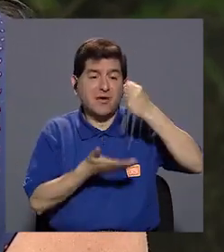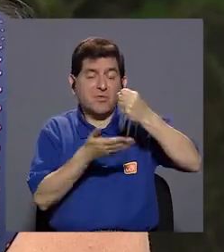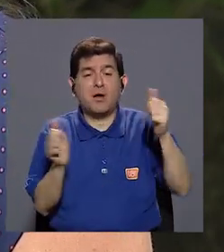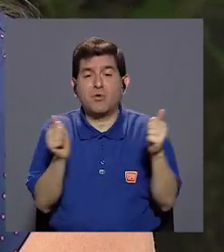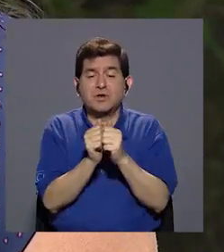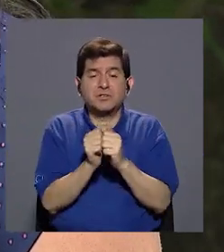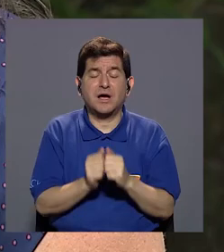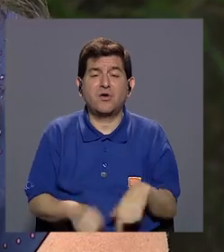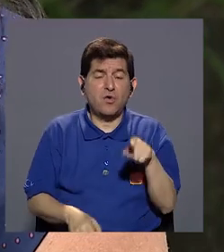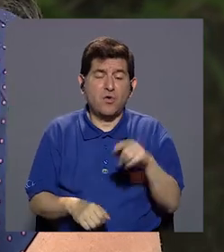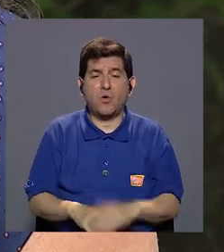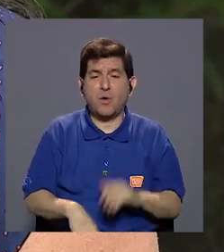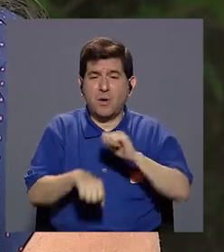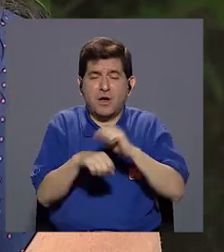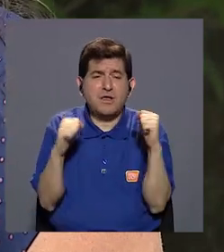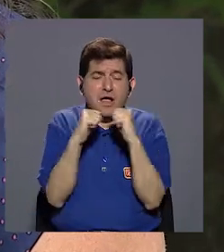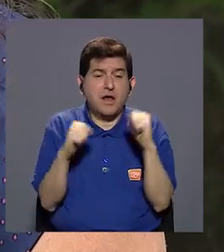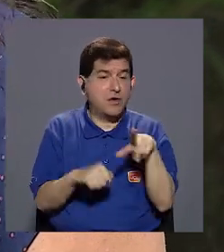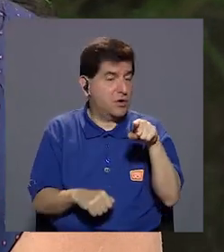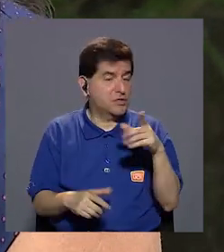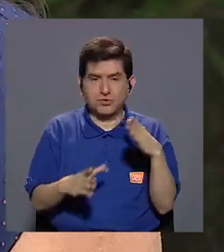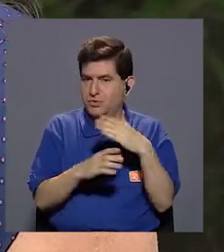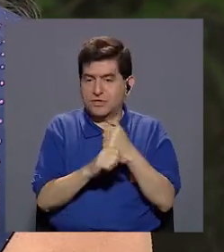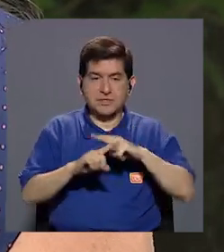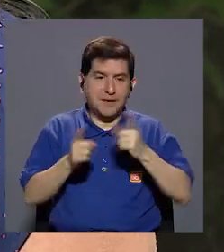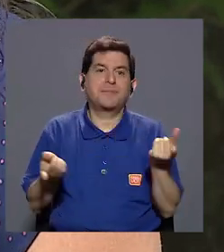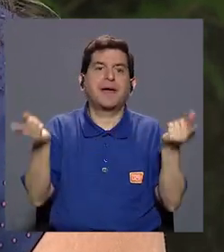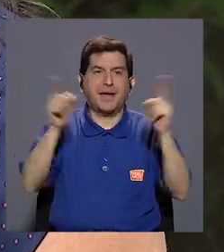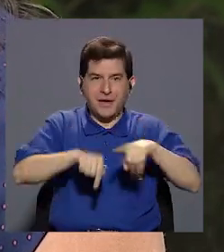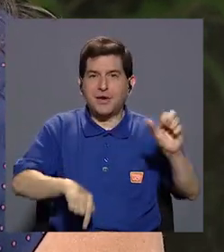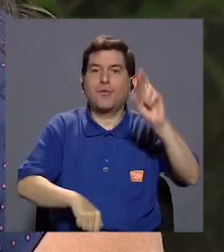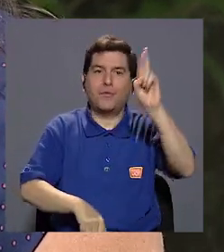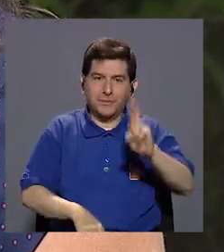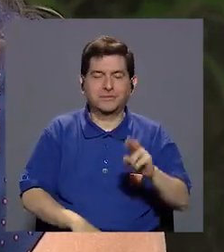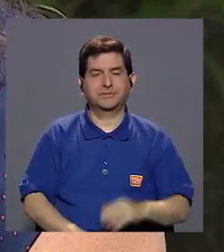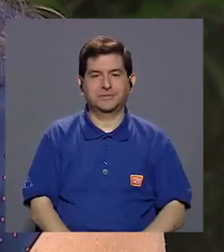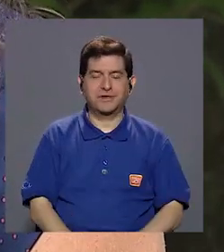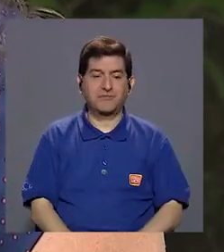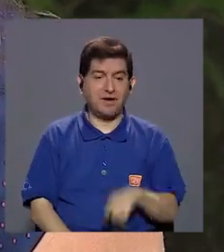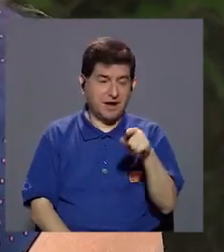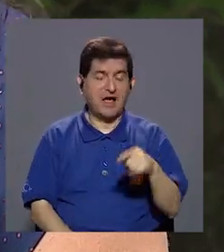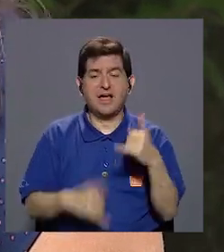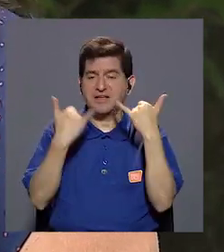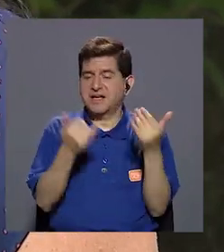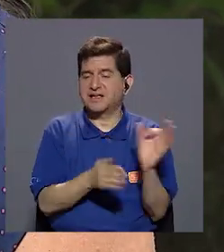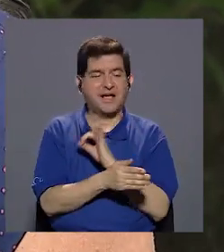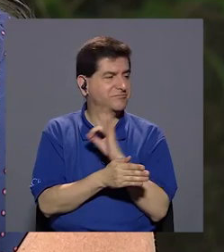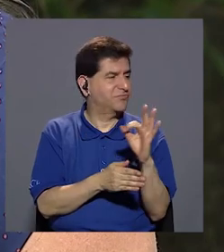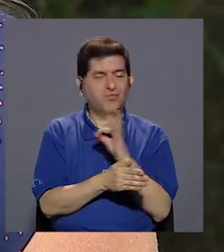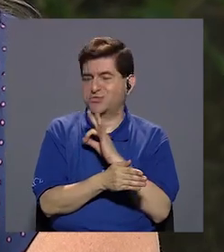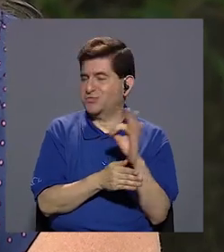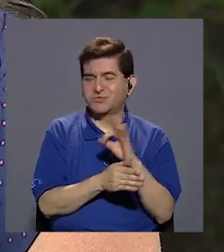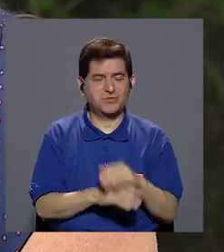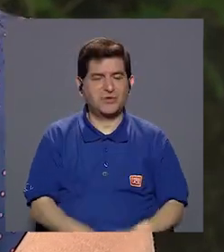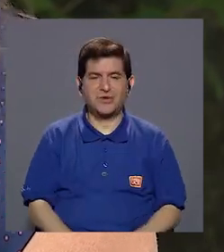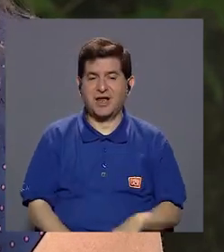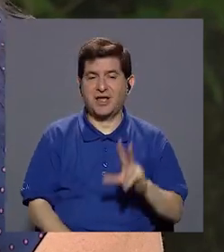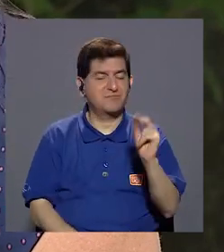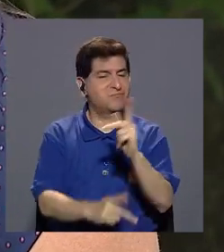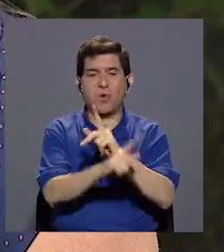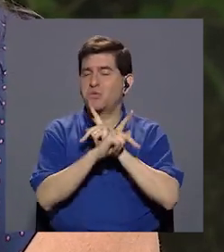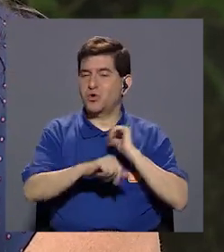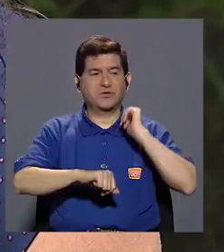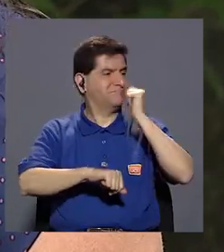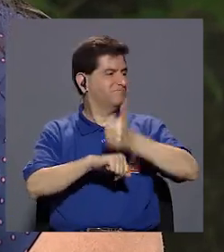bolsita con hielo, que es algo que no se debería hacer, pero pasa todavía en Costa Rica y esa vacuna ya no funciona, entonces no es